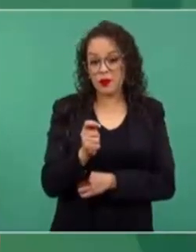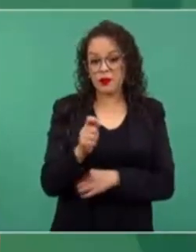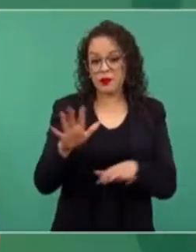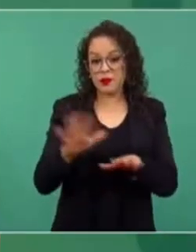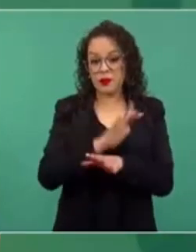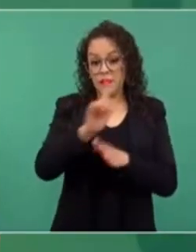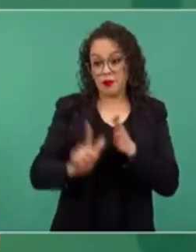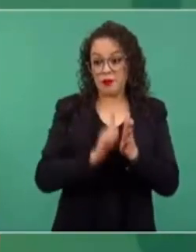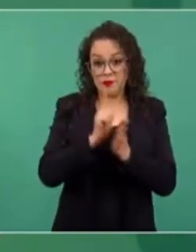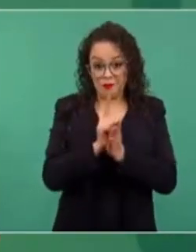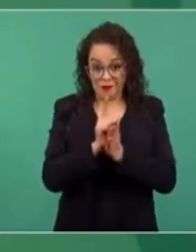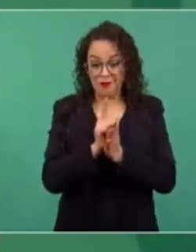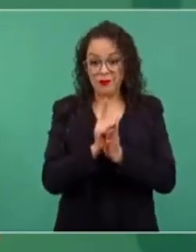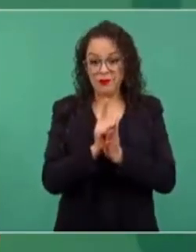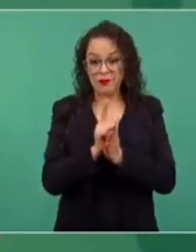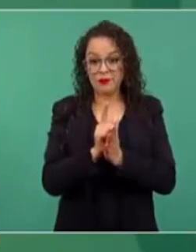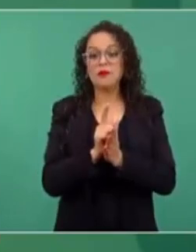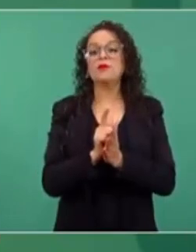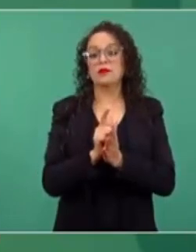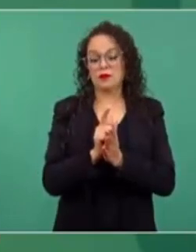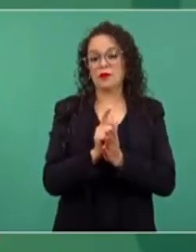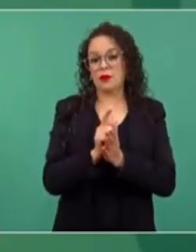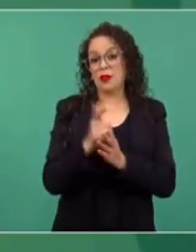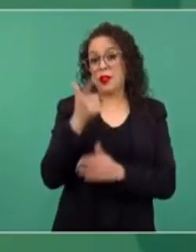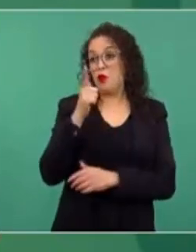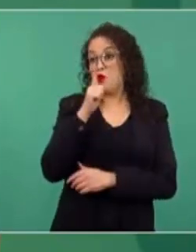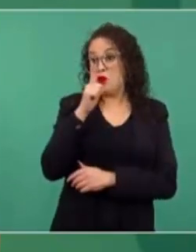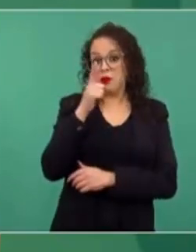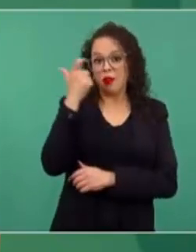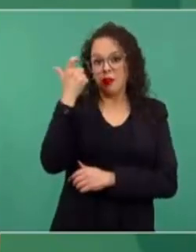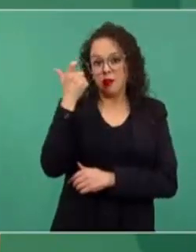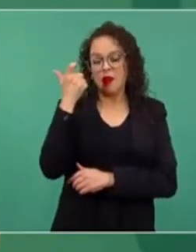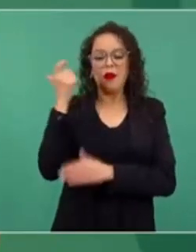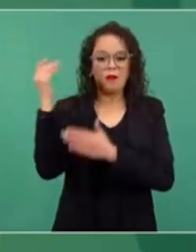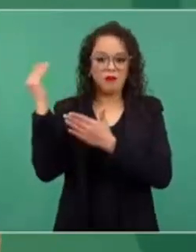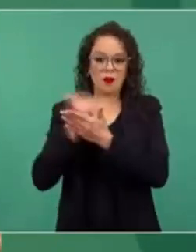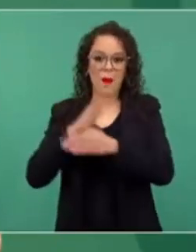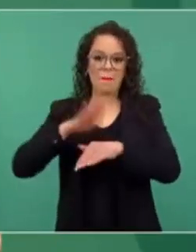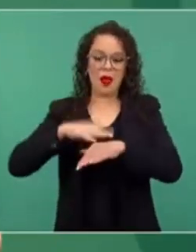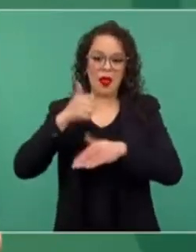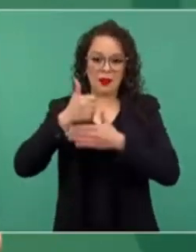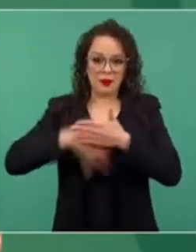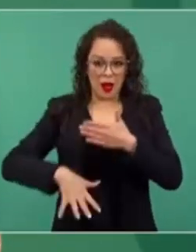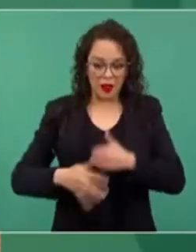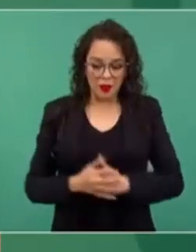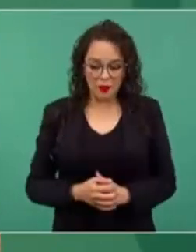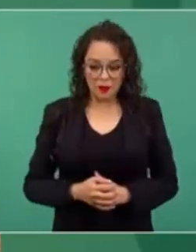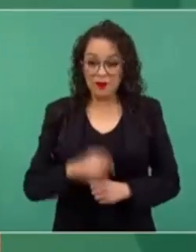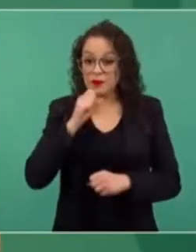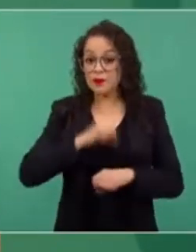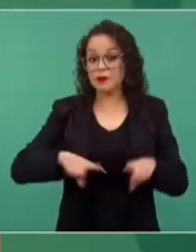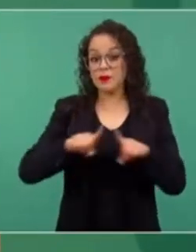precio de la luz, que iba a bajar el precio de los combustibles,